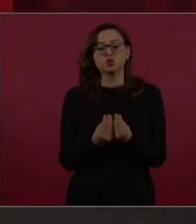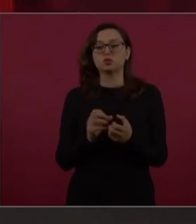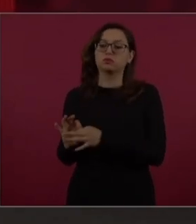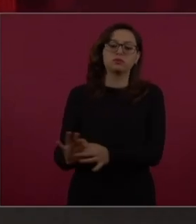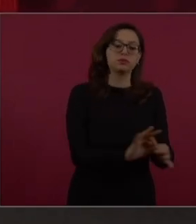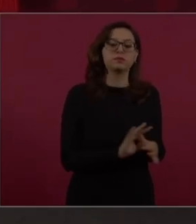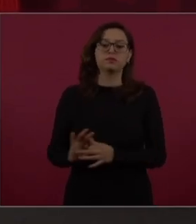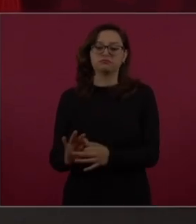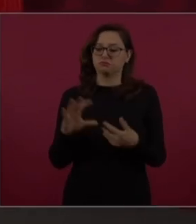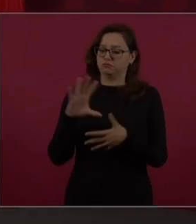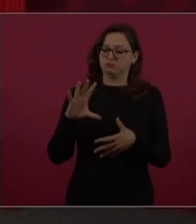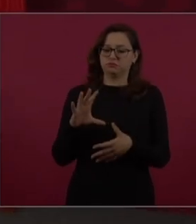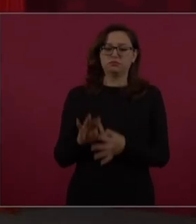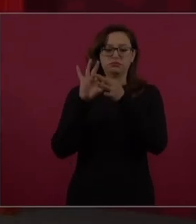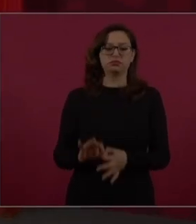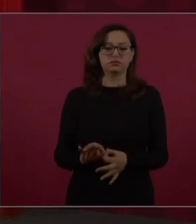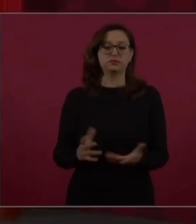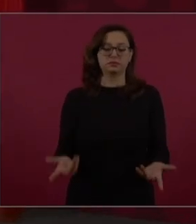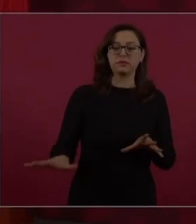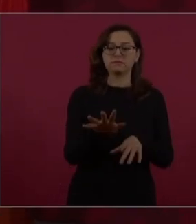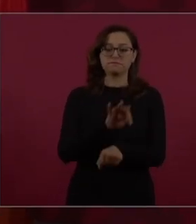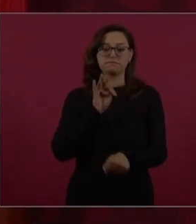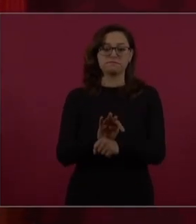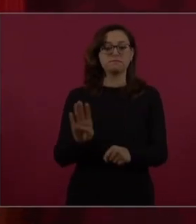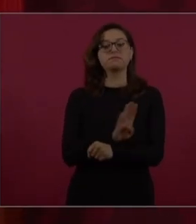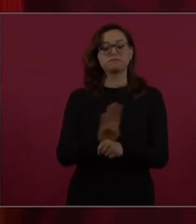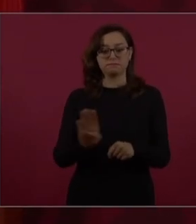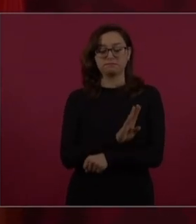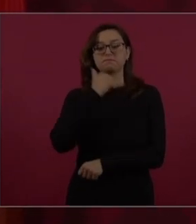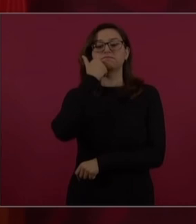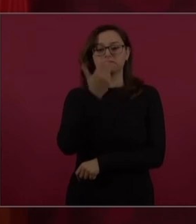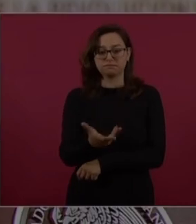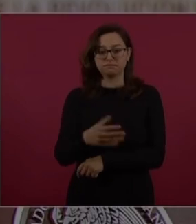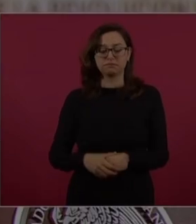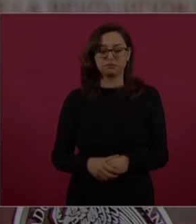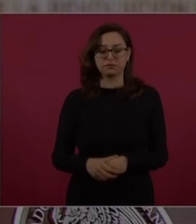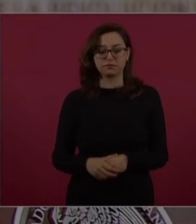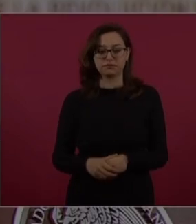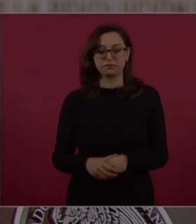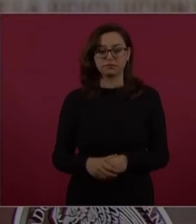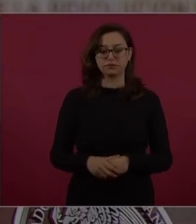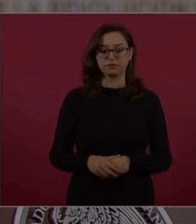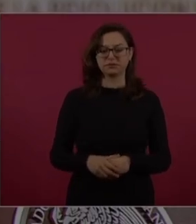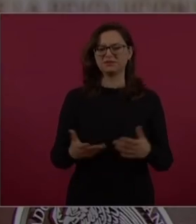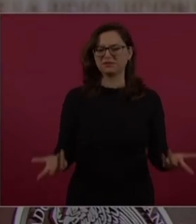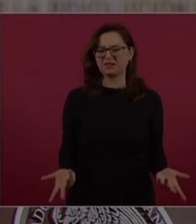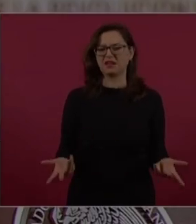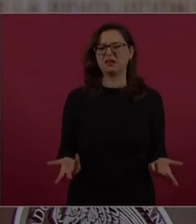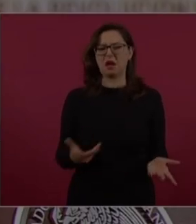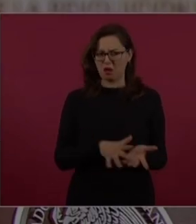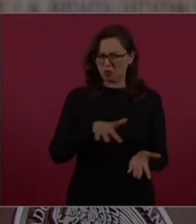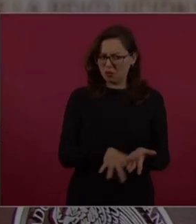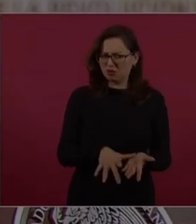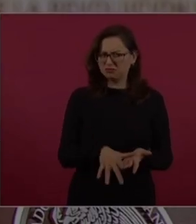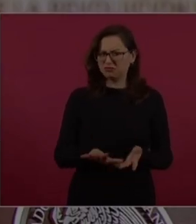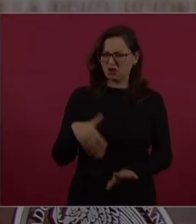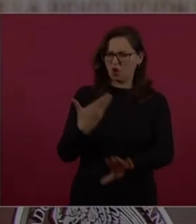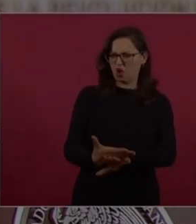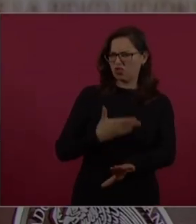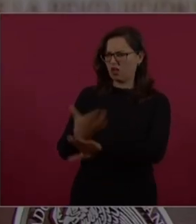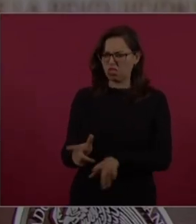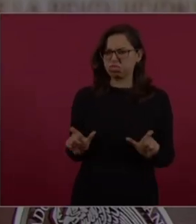todos los países del continente americano en beneficio de nuestros pueblos. Y no queremos alentar bloqueos ni